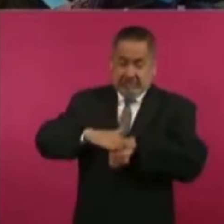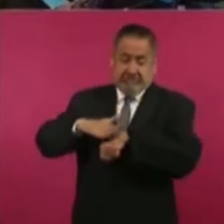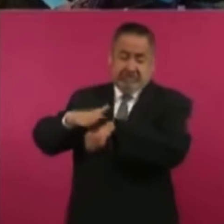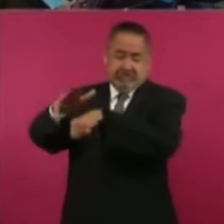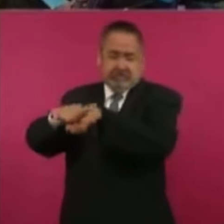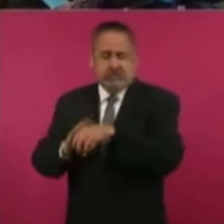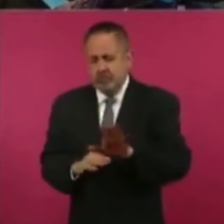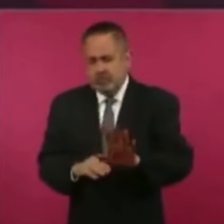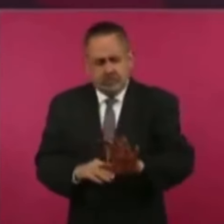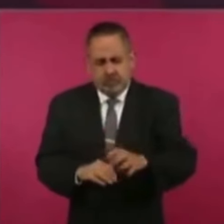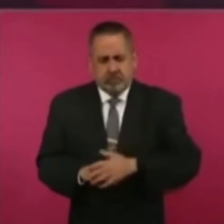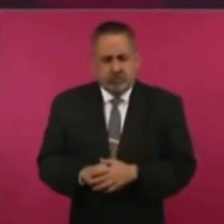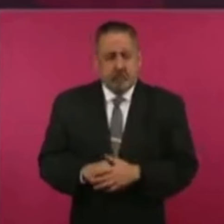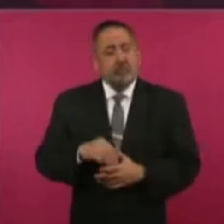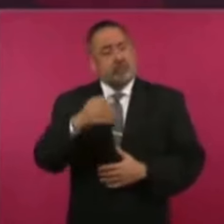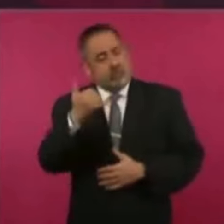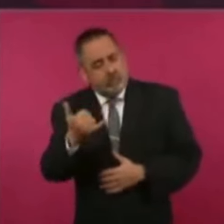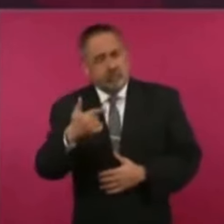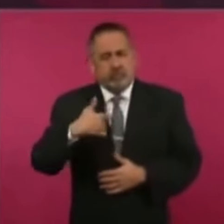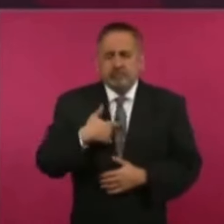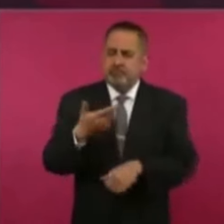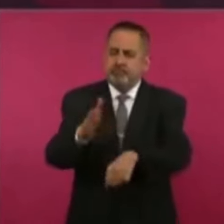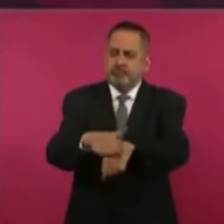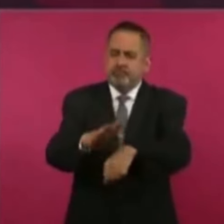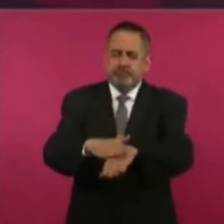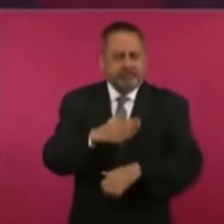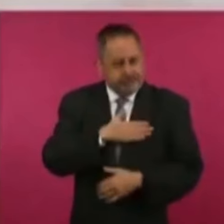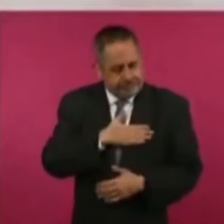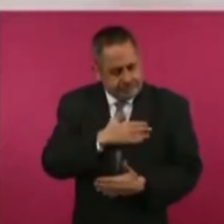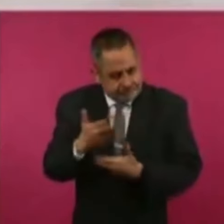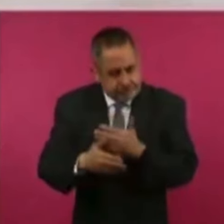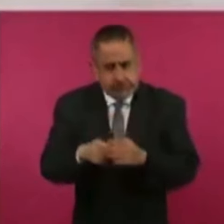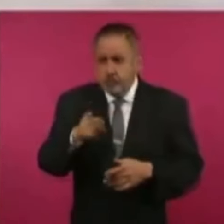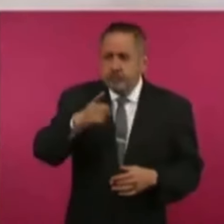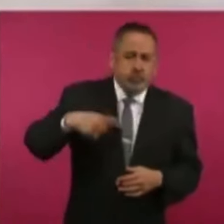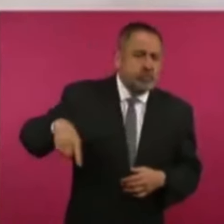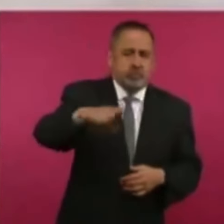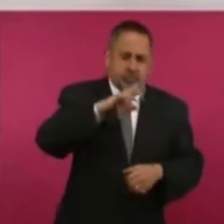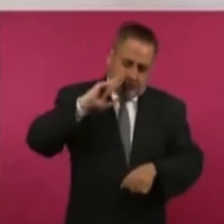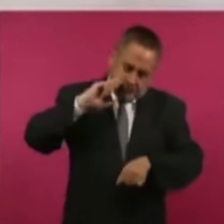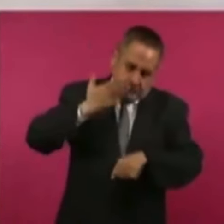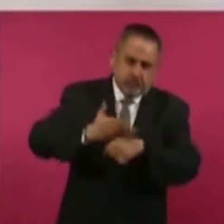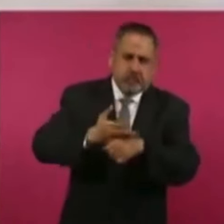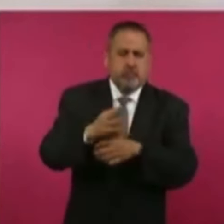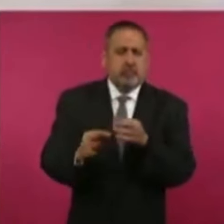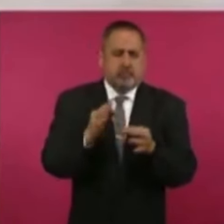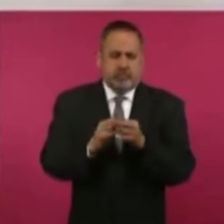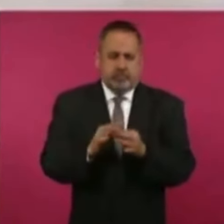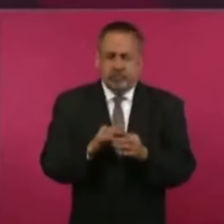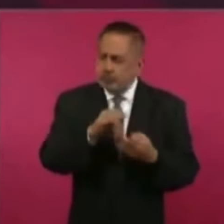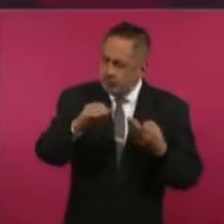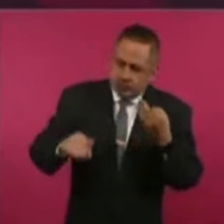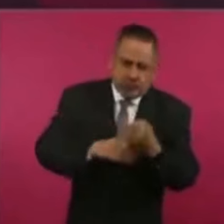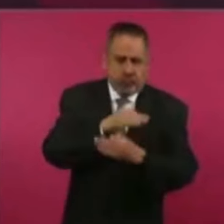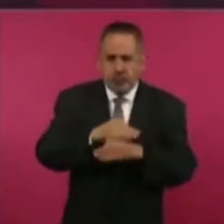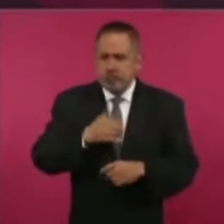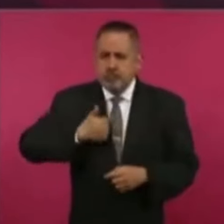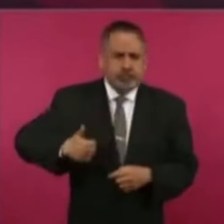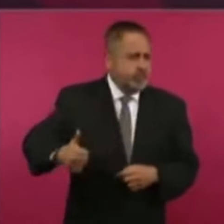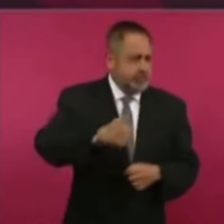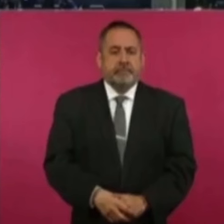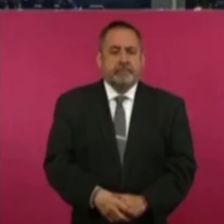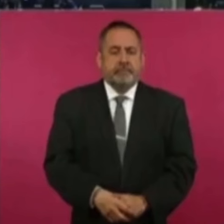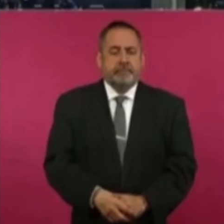además yo hago el llamado para que todos actúen de manera responsable, que todos actuemos de manera